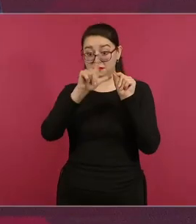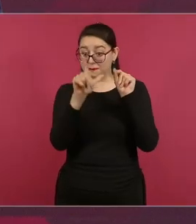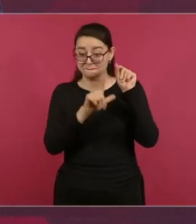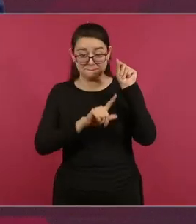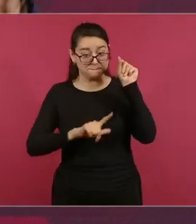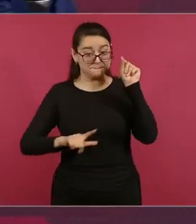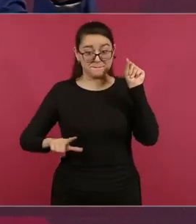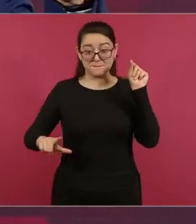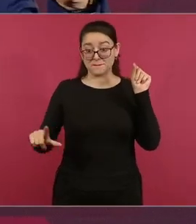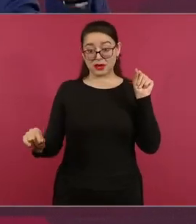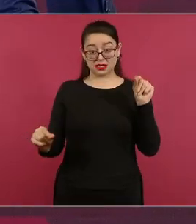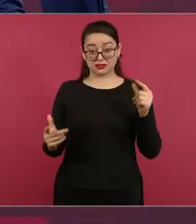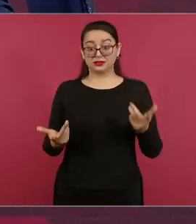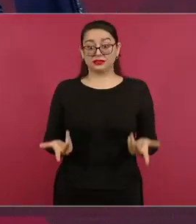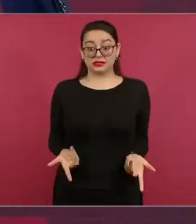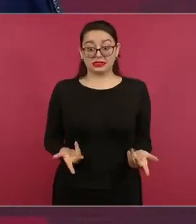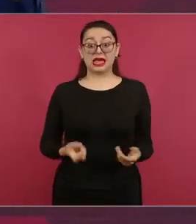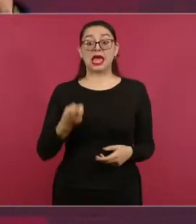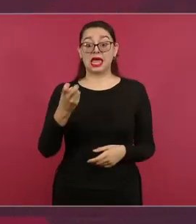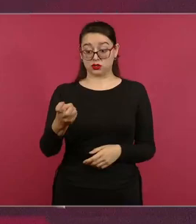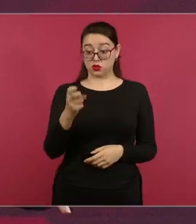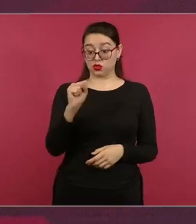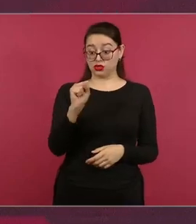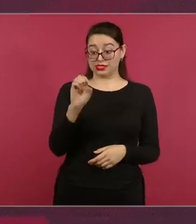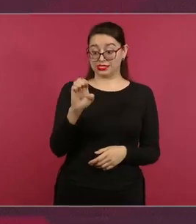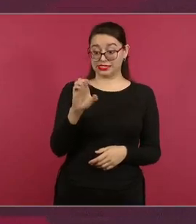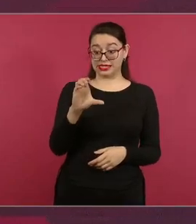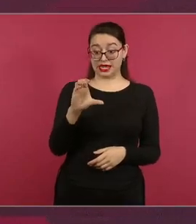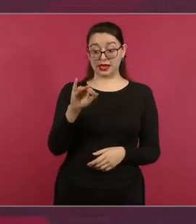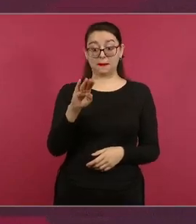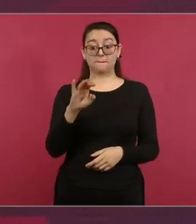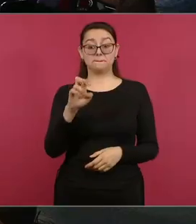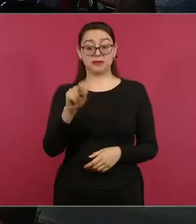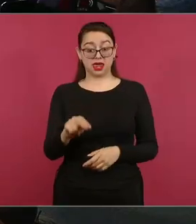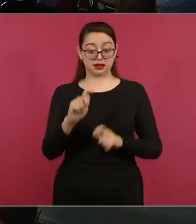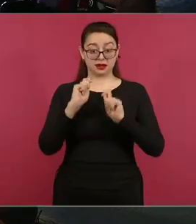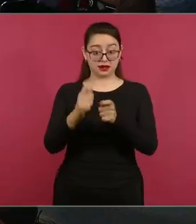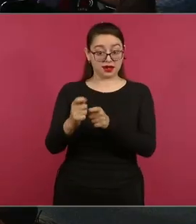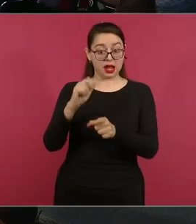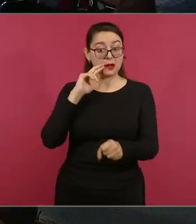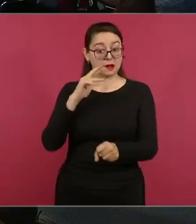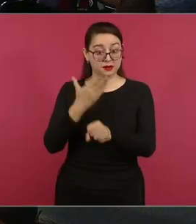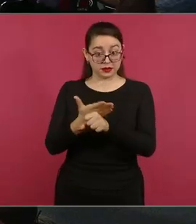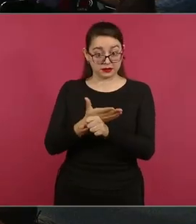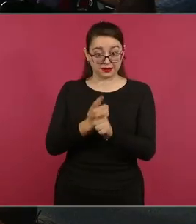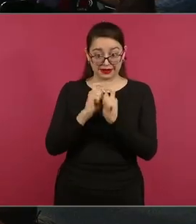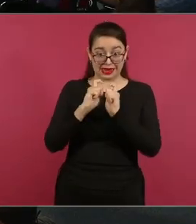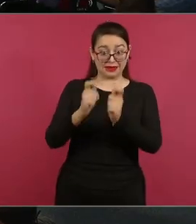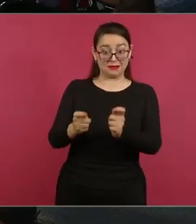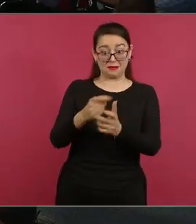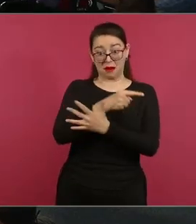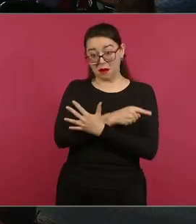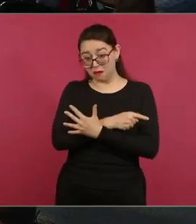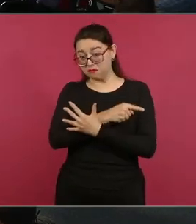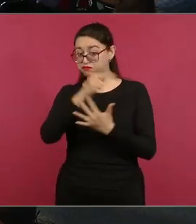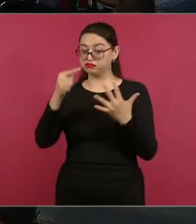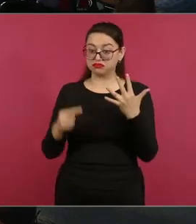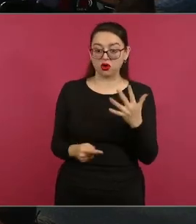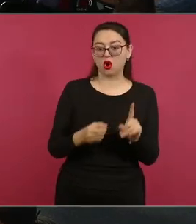Entonces, todo lo que es bienestar está